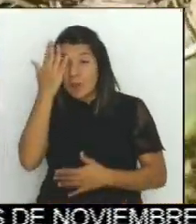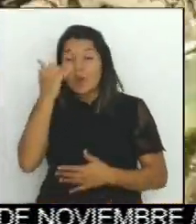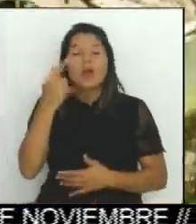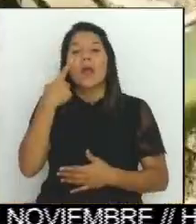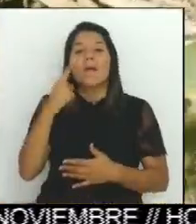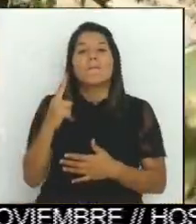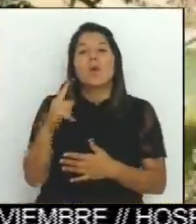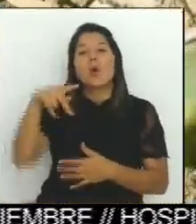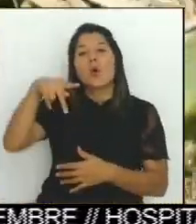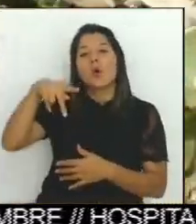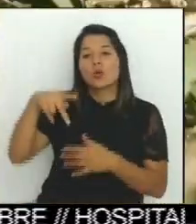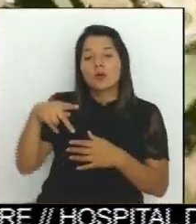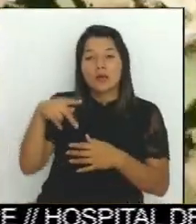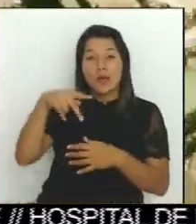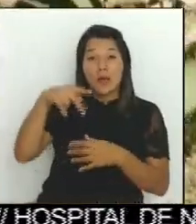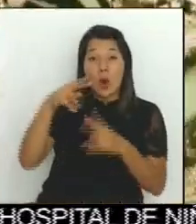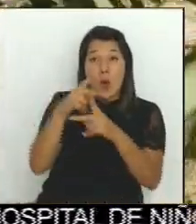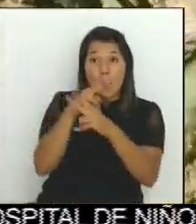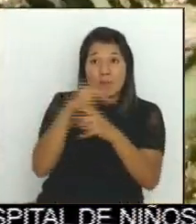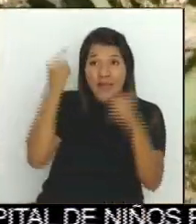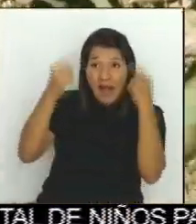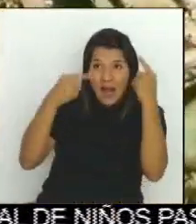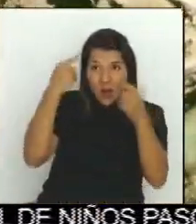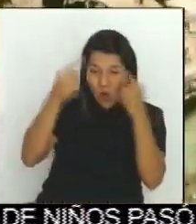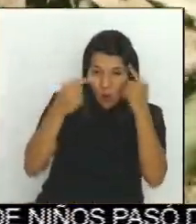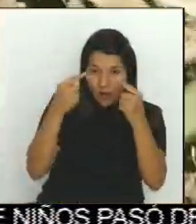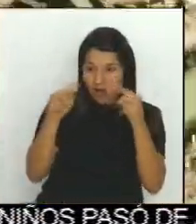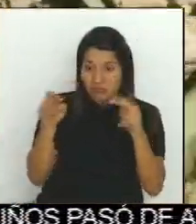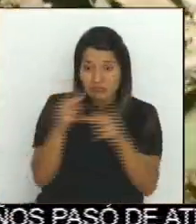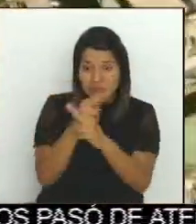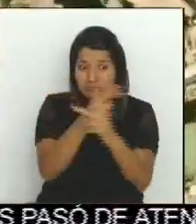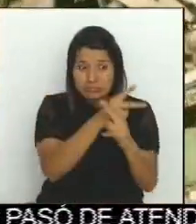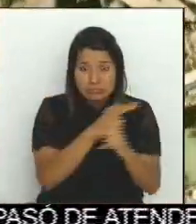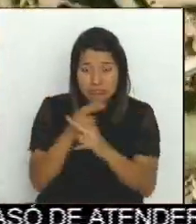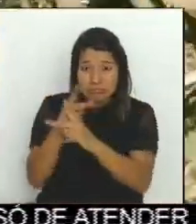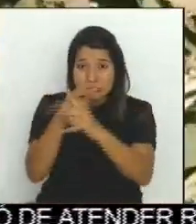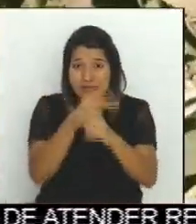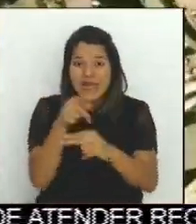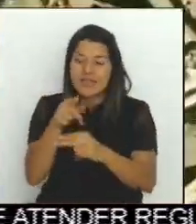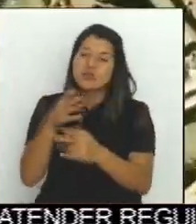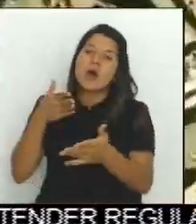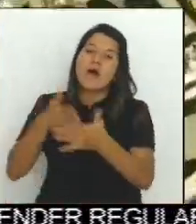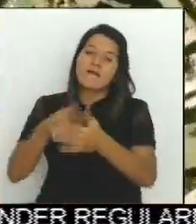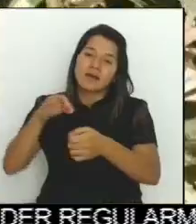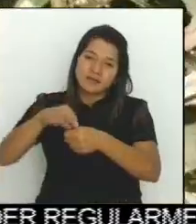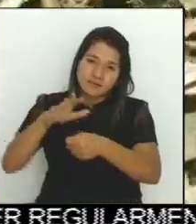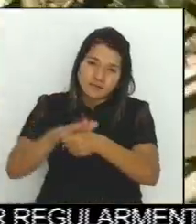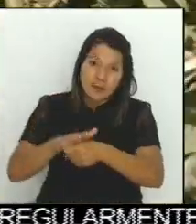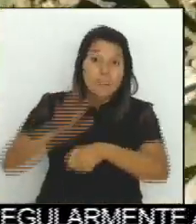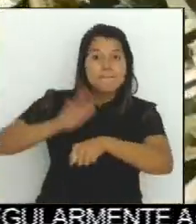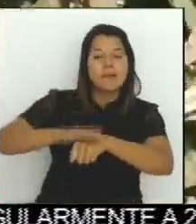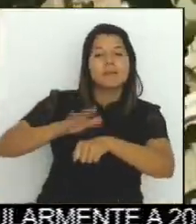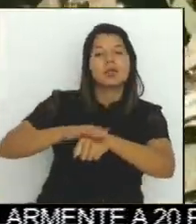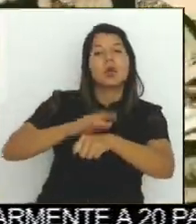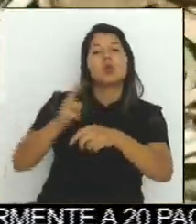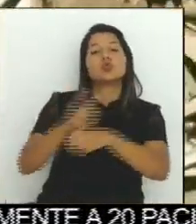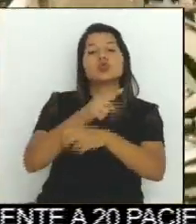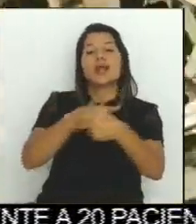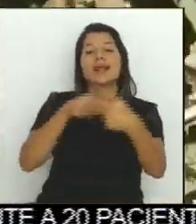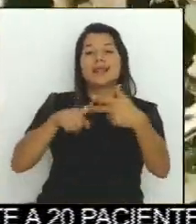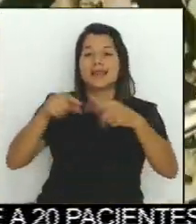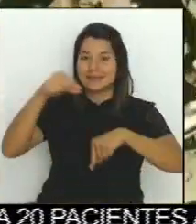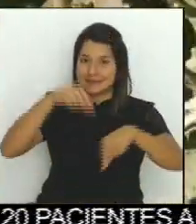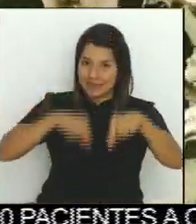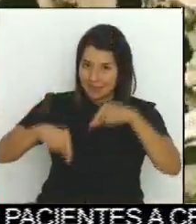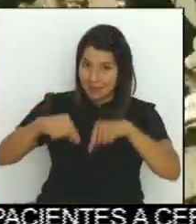Ministerio de Agricultura y Ganadería autorizó la aplicación temporal de tres químicos. La resolución establece que el uso de estos